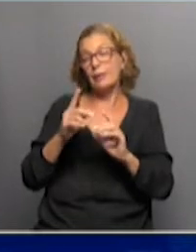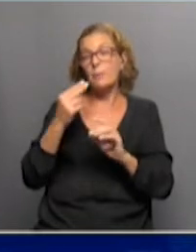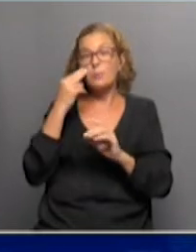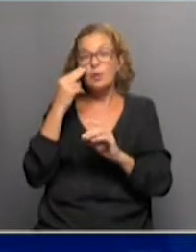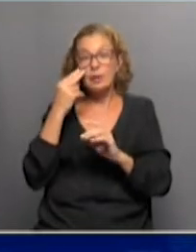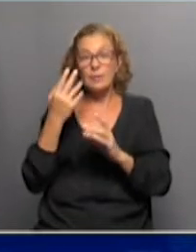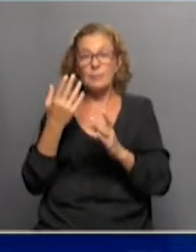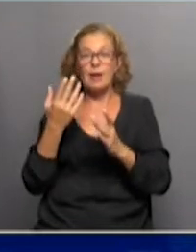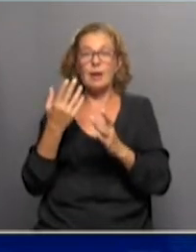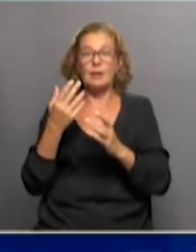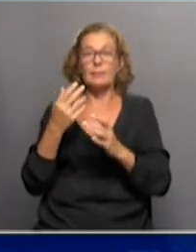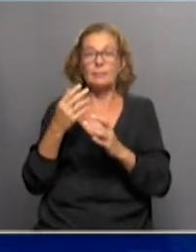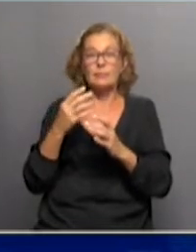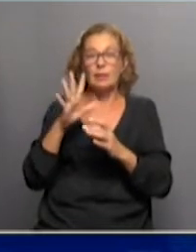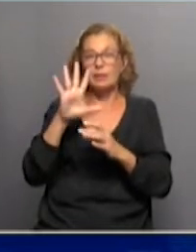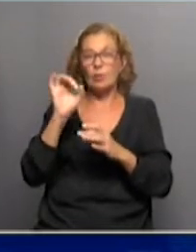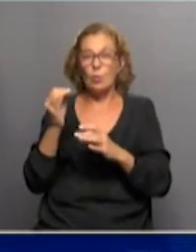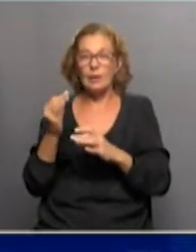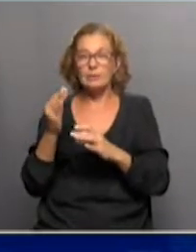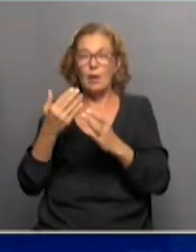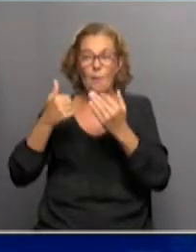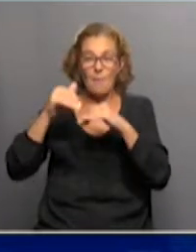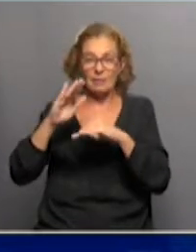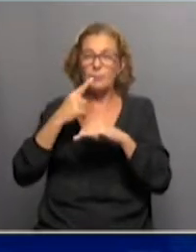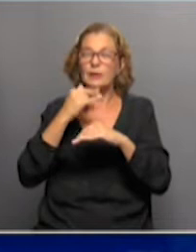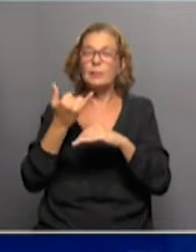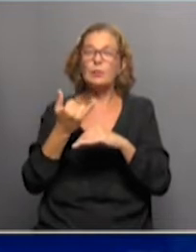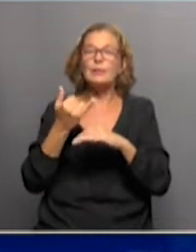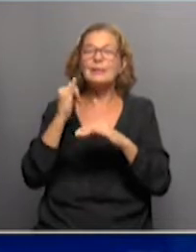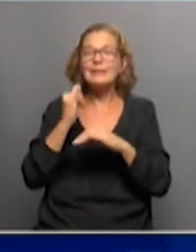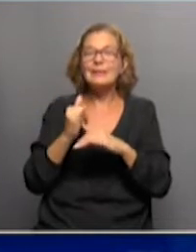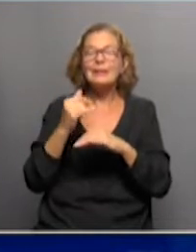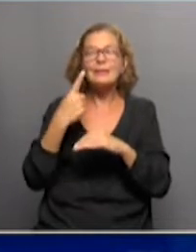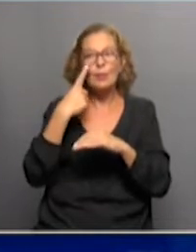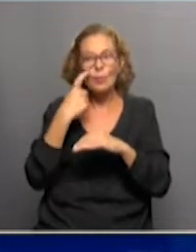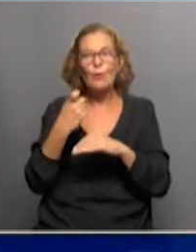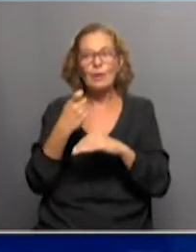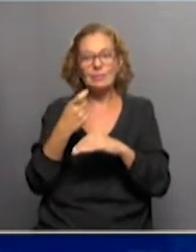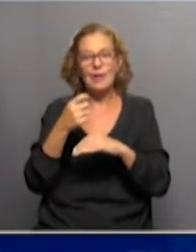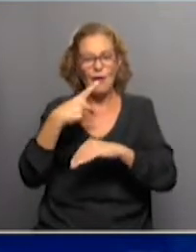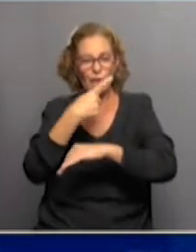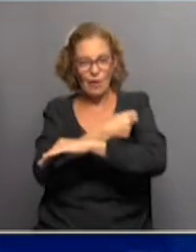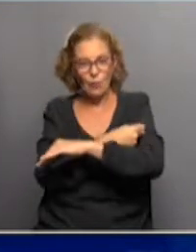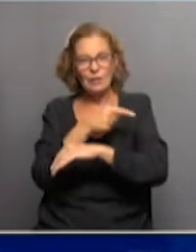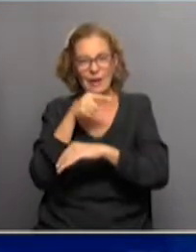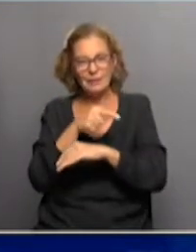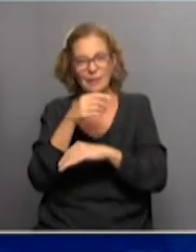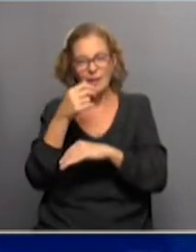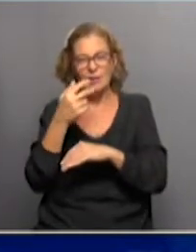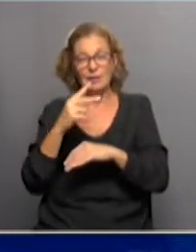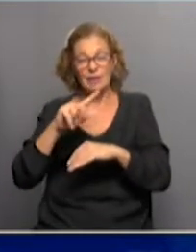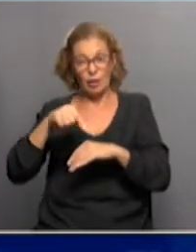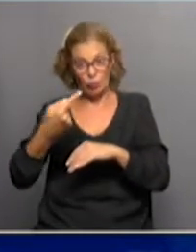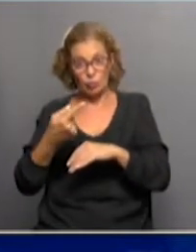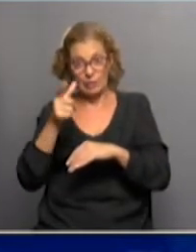que es ese valor que se está manejando, alrededor de 50, un poco más, pero sí que se ha visto que esta vacuna y